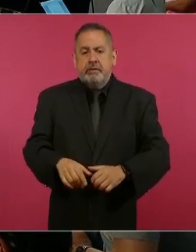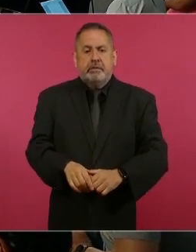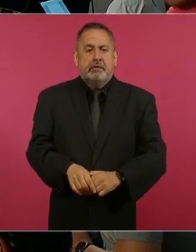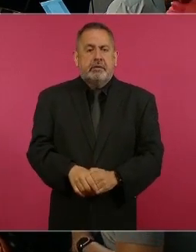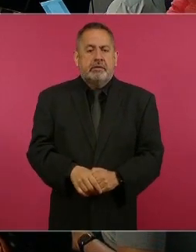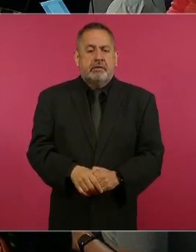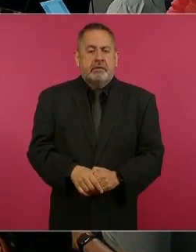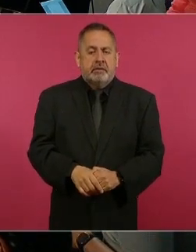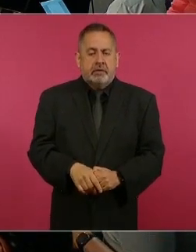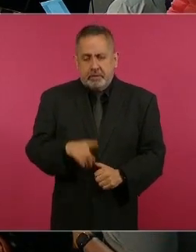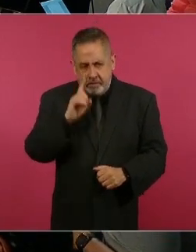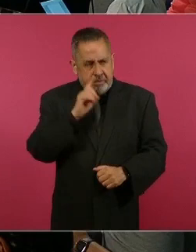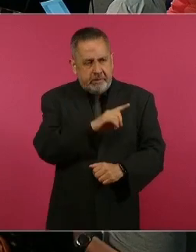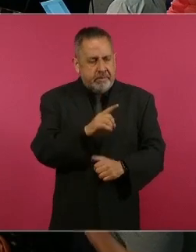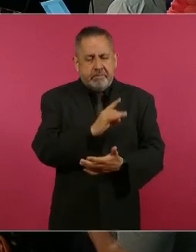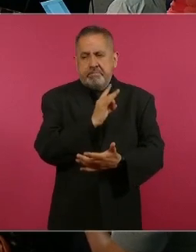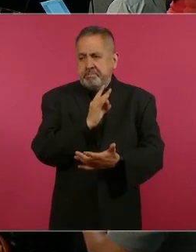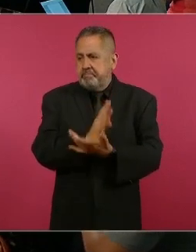se dan cuenta